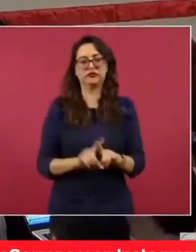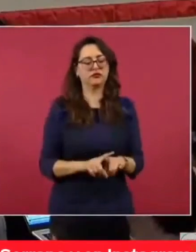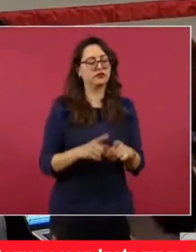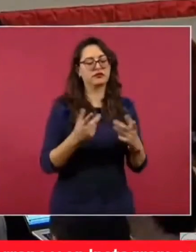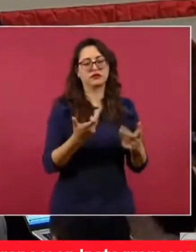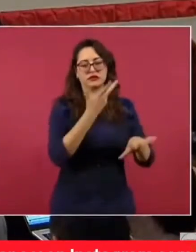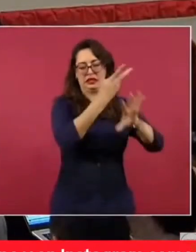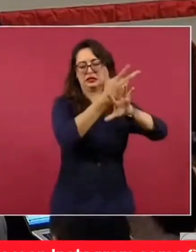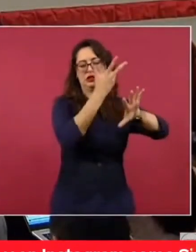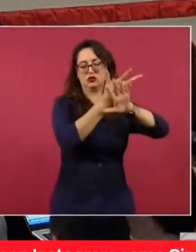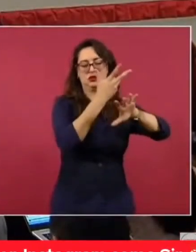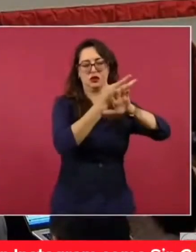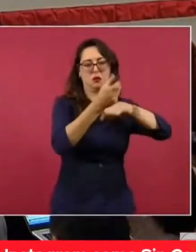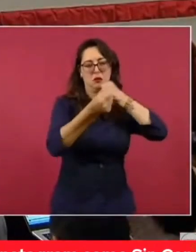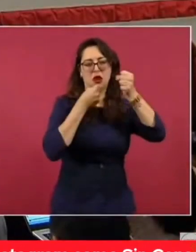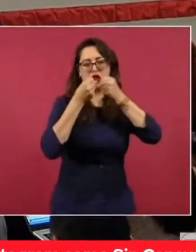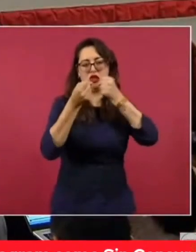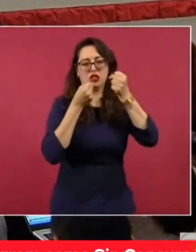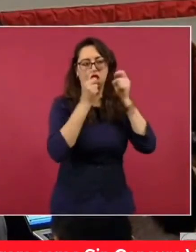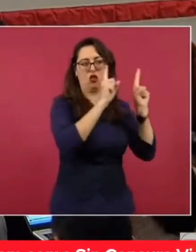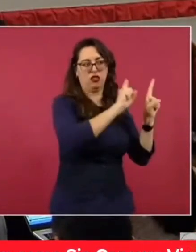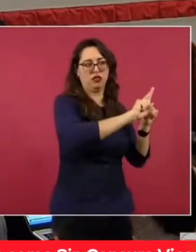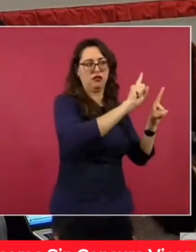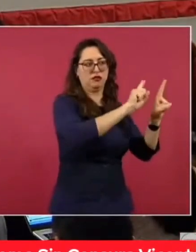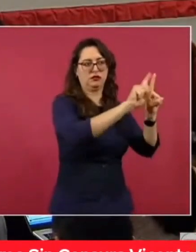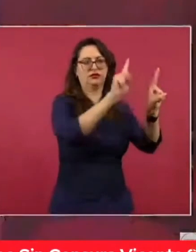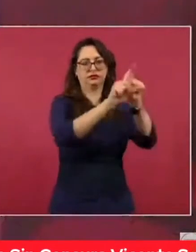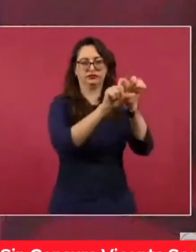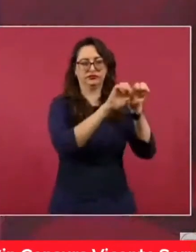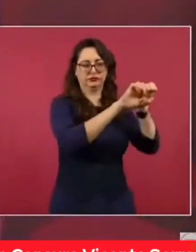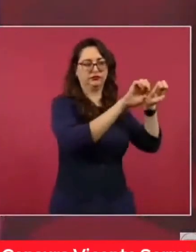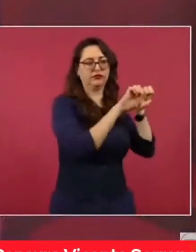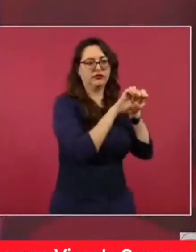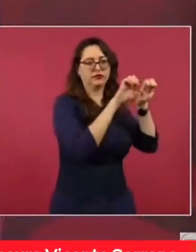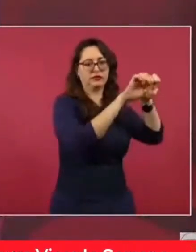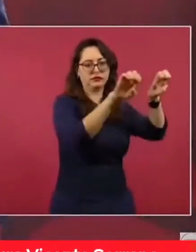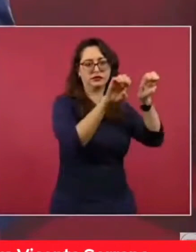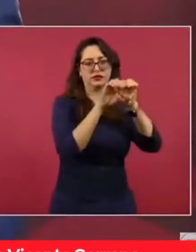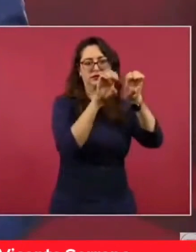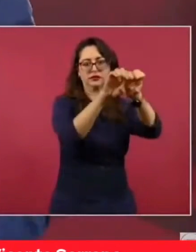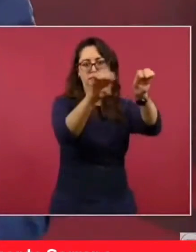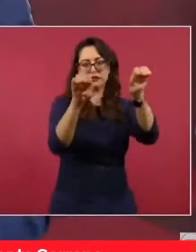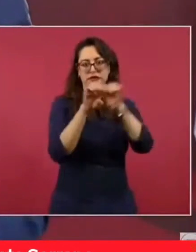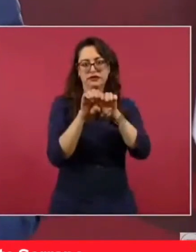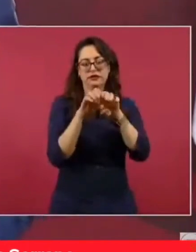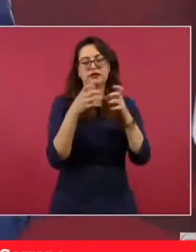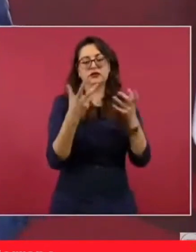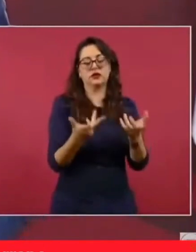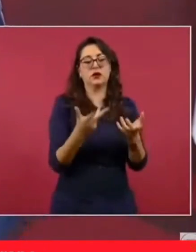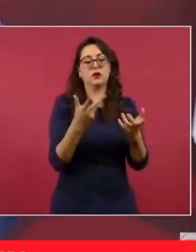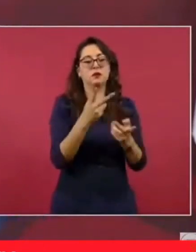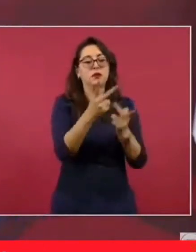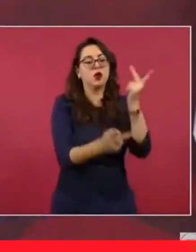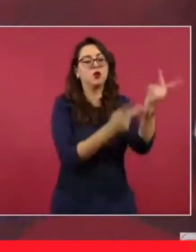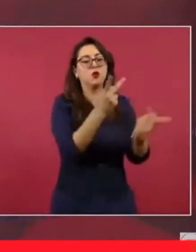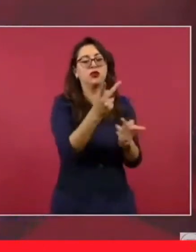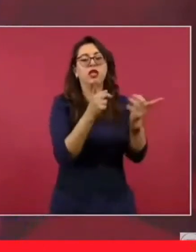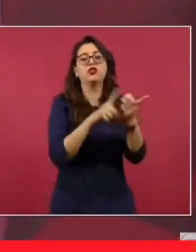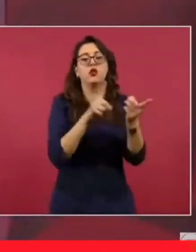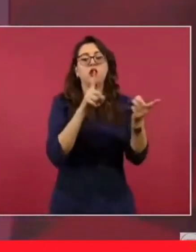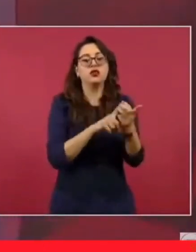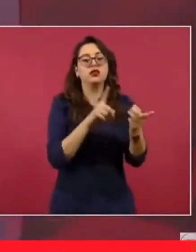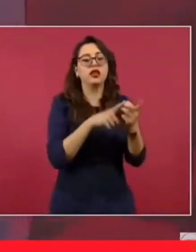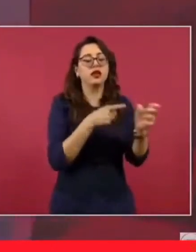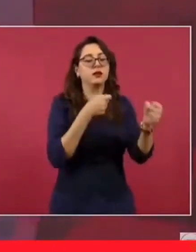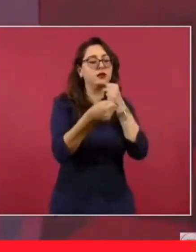el Wall Street Journal y todos ellos, pues, hacen periodismo ahí en Polanco. Este,